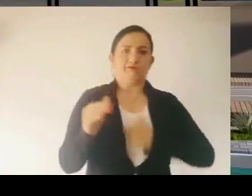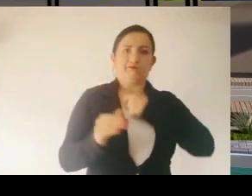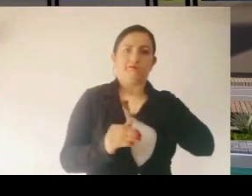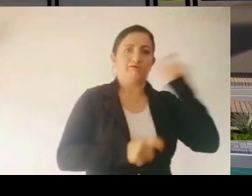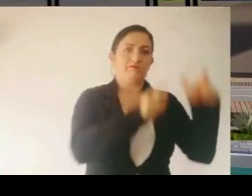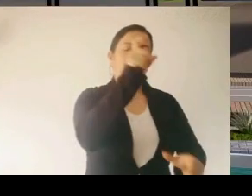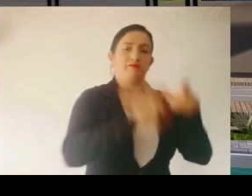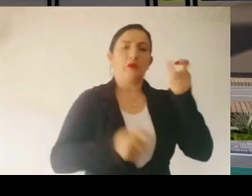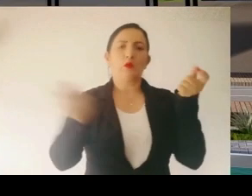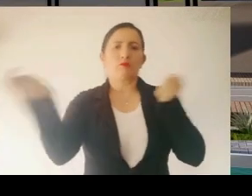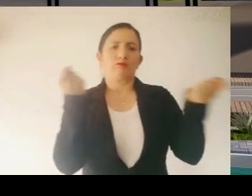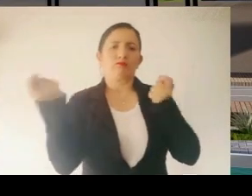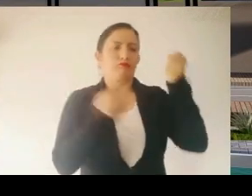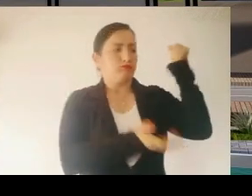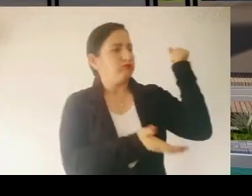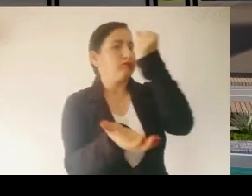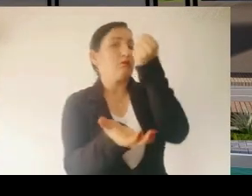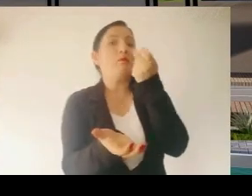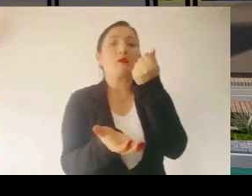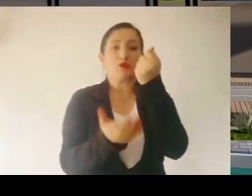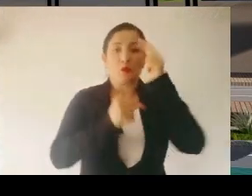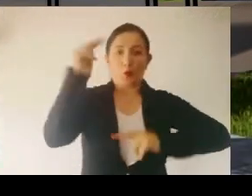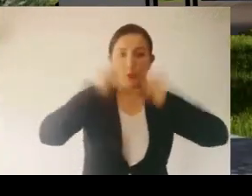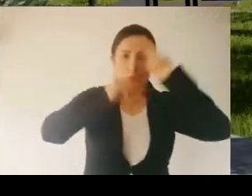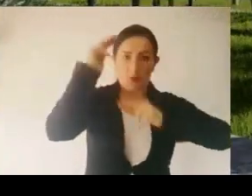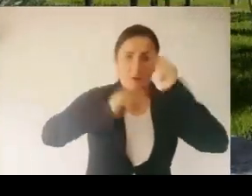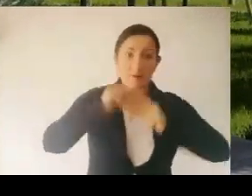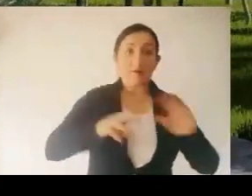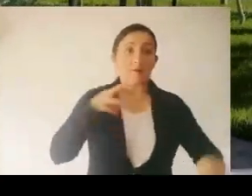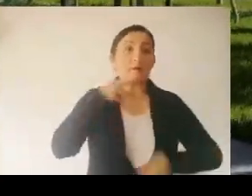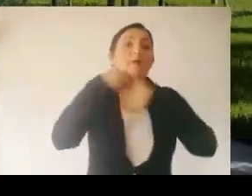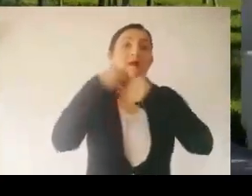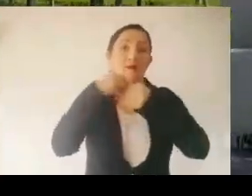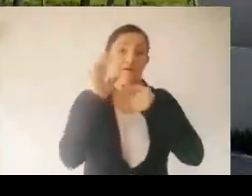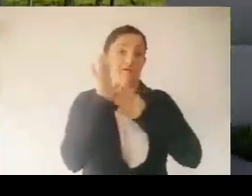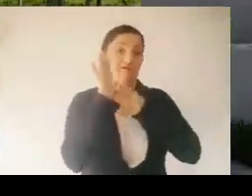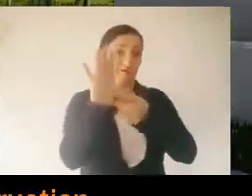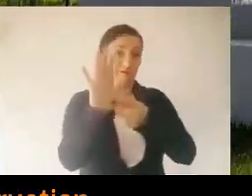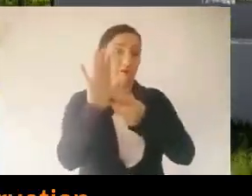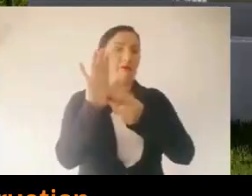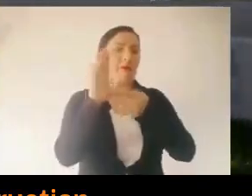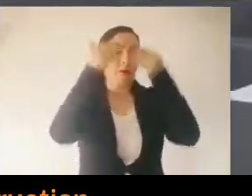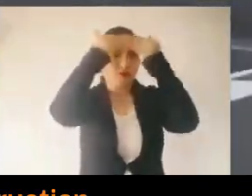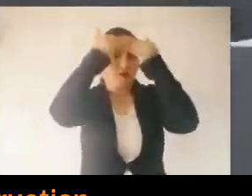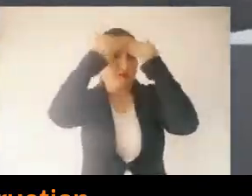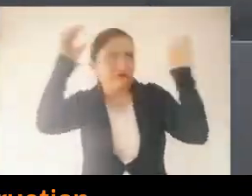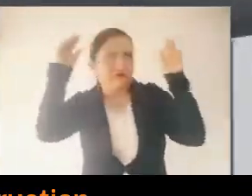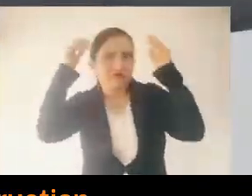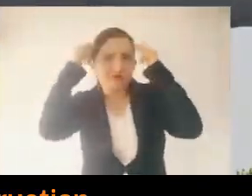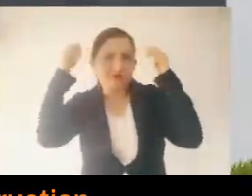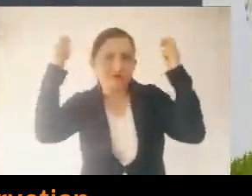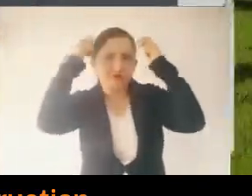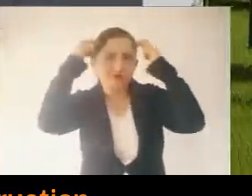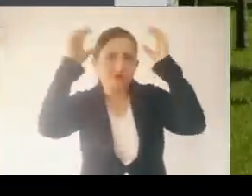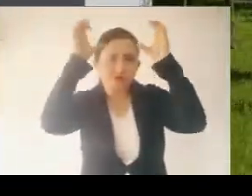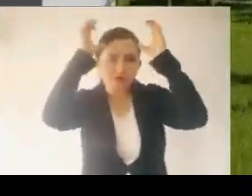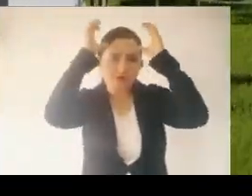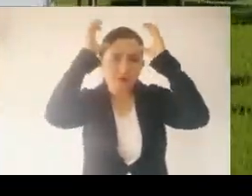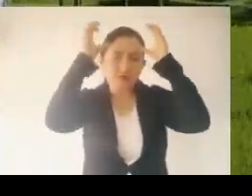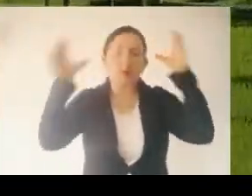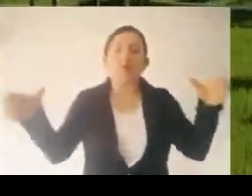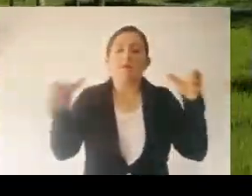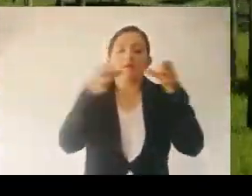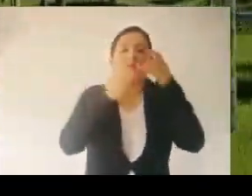y gestión de presupuestos de obra. Además, tengo un amplio conocimiento en diseño y construcción de